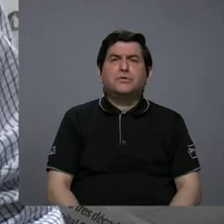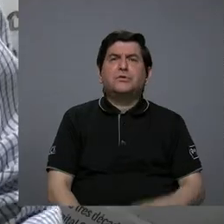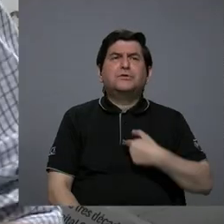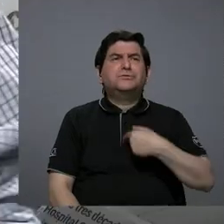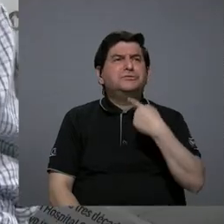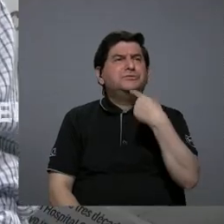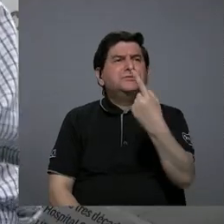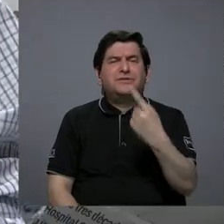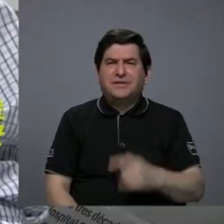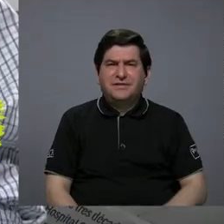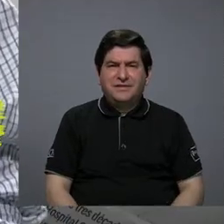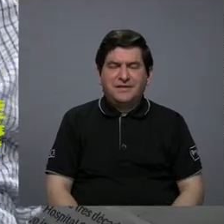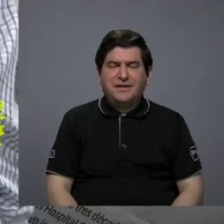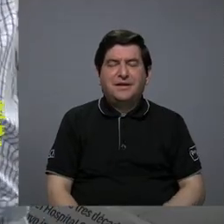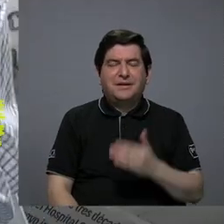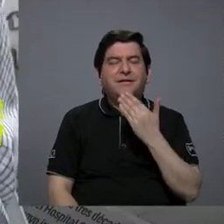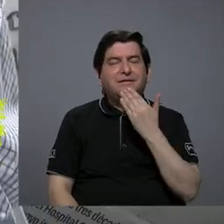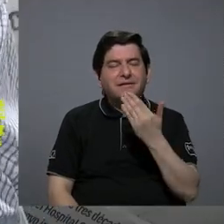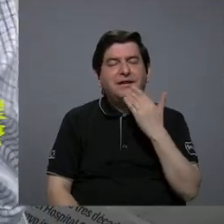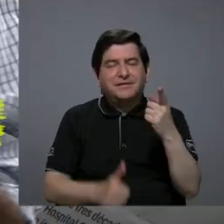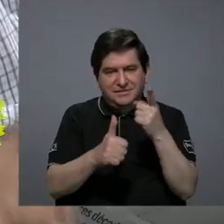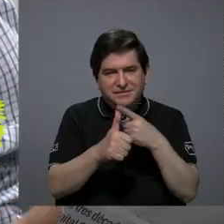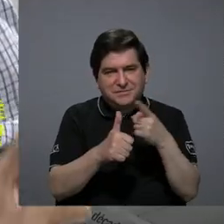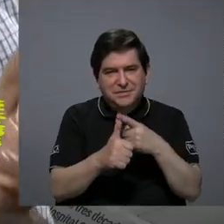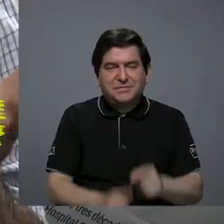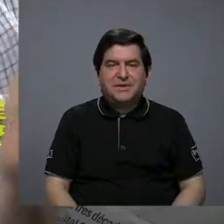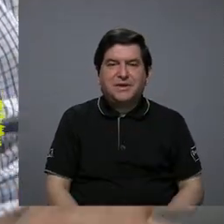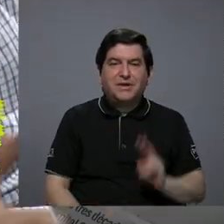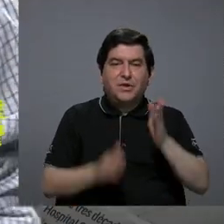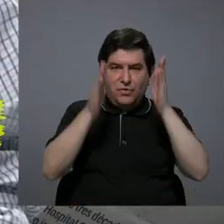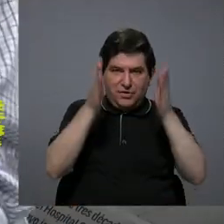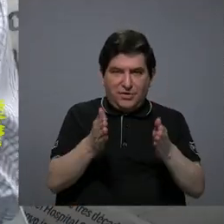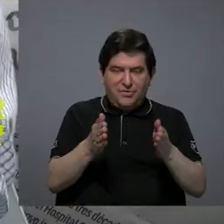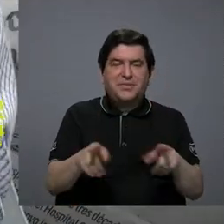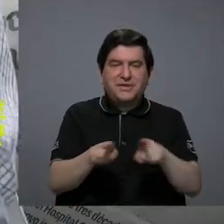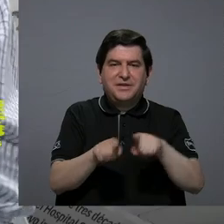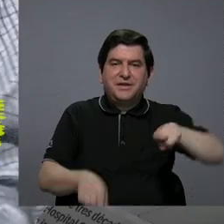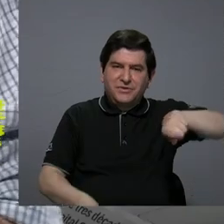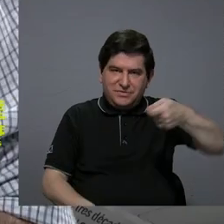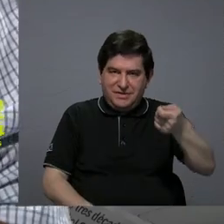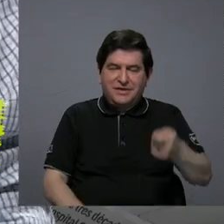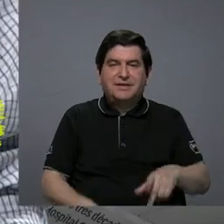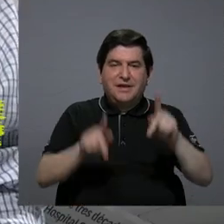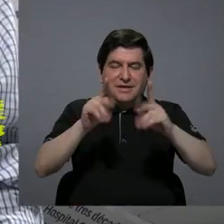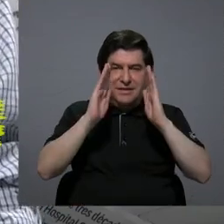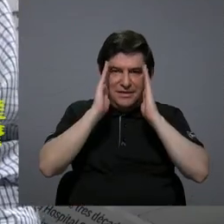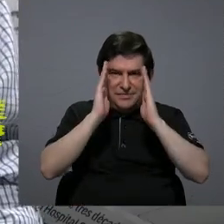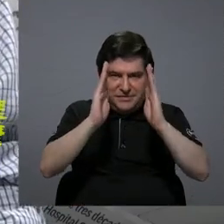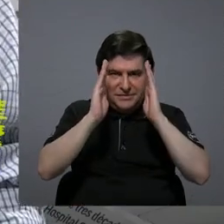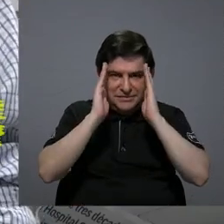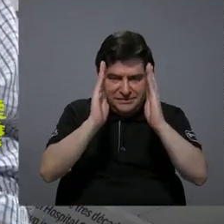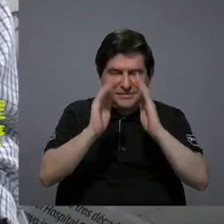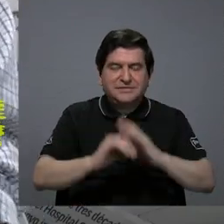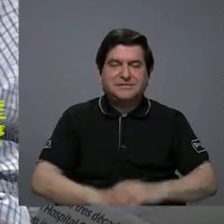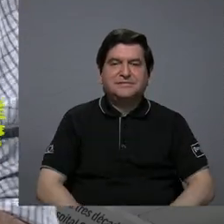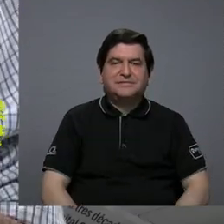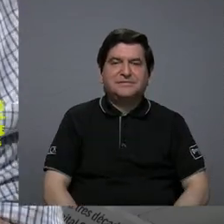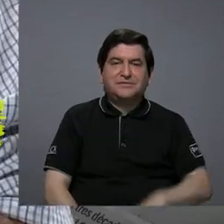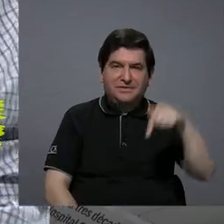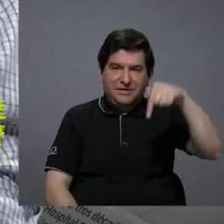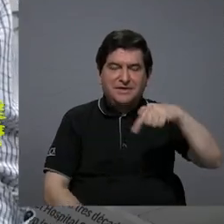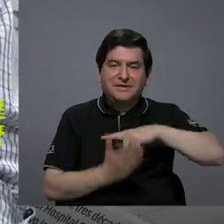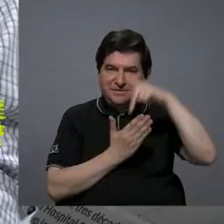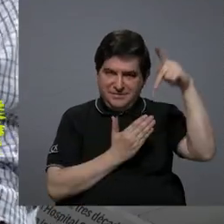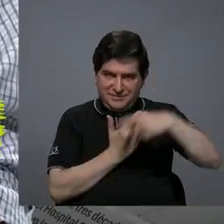diría Alejandra además de agradecerle a usted a los colegas y las colegas del canal y a las personas que nos han que han